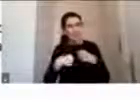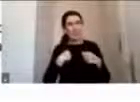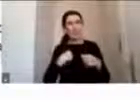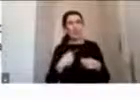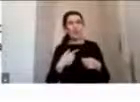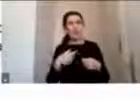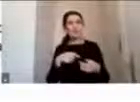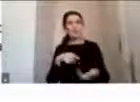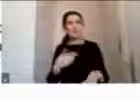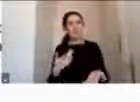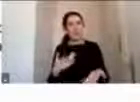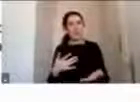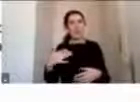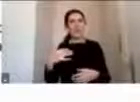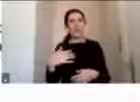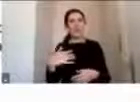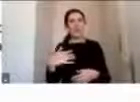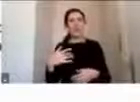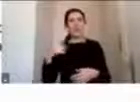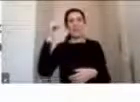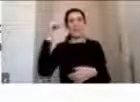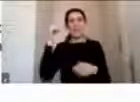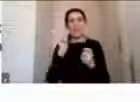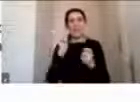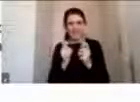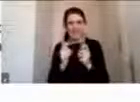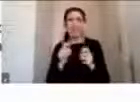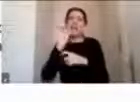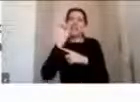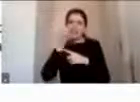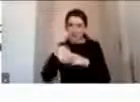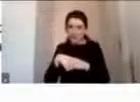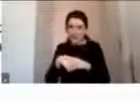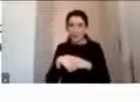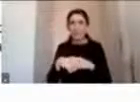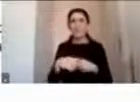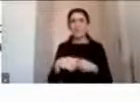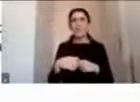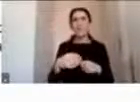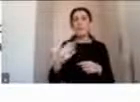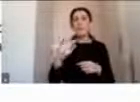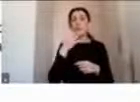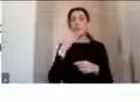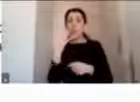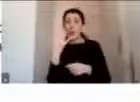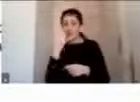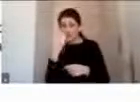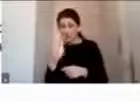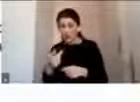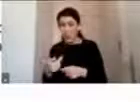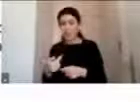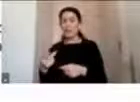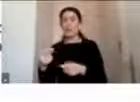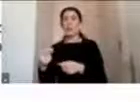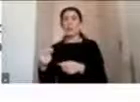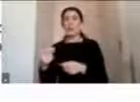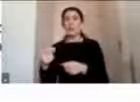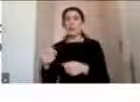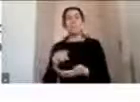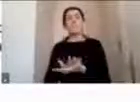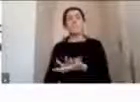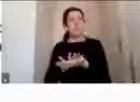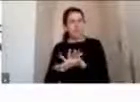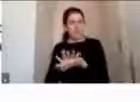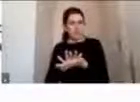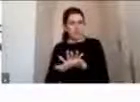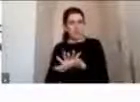el número cuatro tiene que ver con el aumento de los costos de las alternativas de conducta. ¿Qué quiere decir esto? Que, por ejemplo, mientras